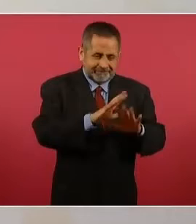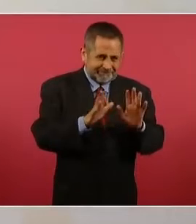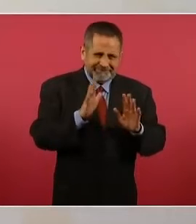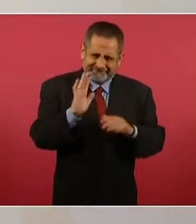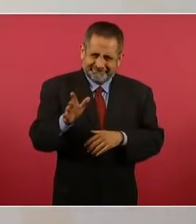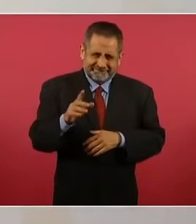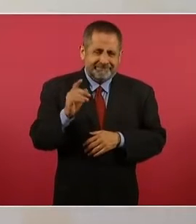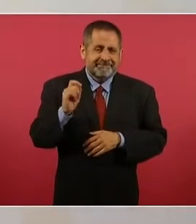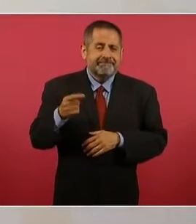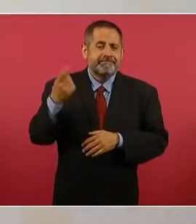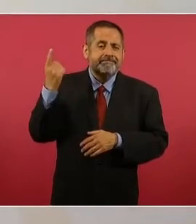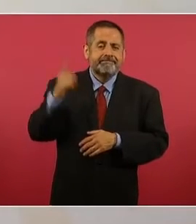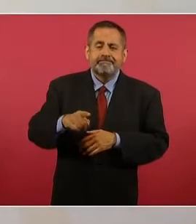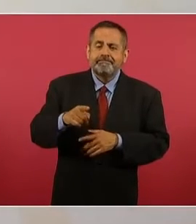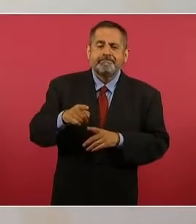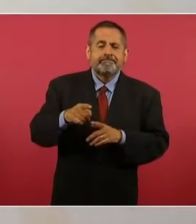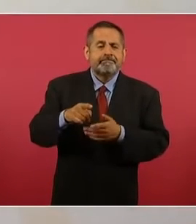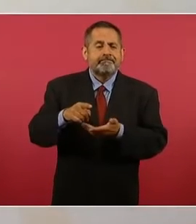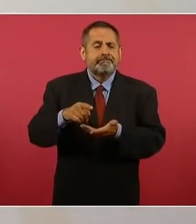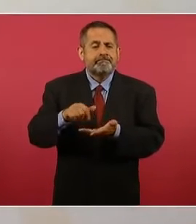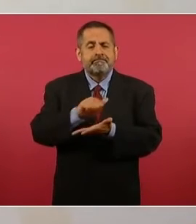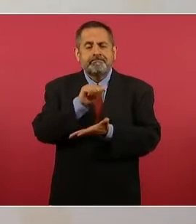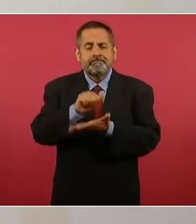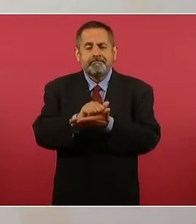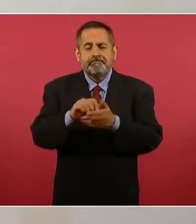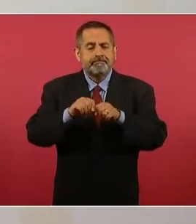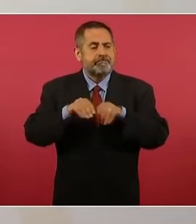una ficha